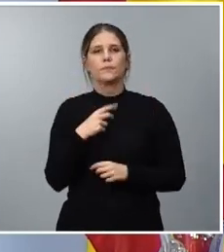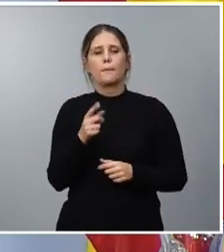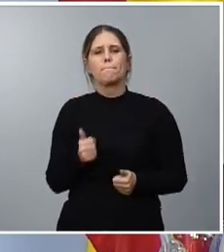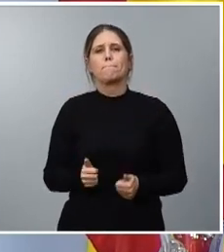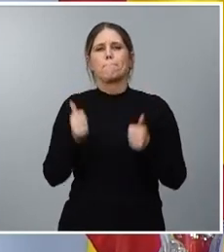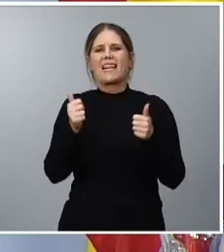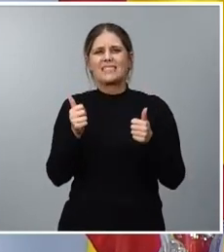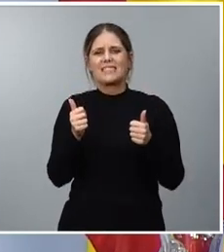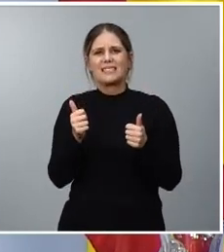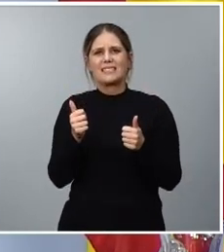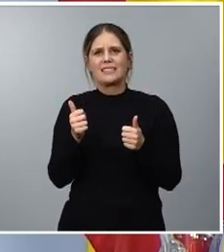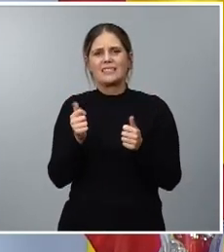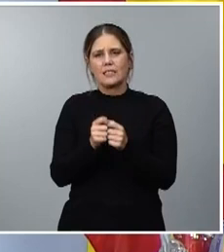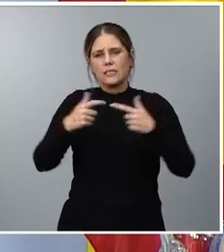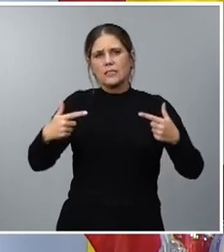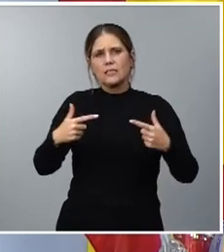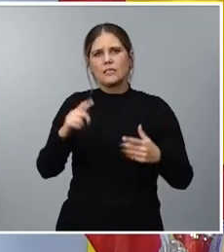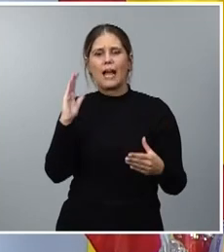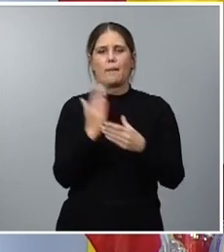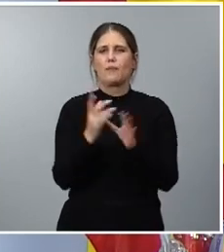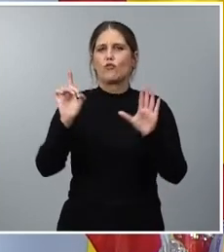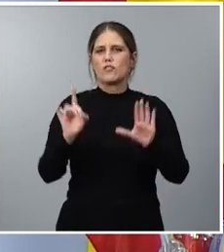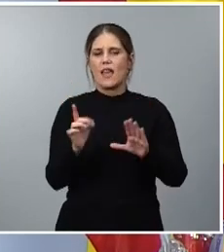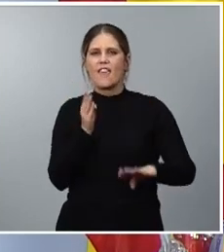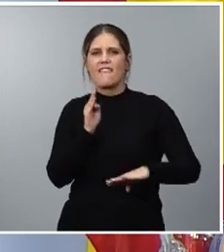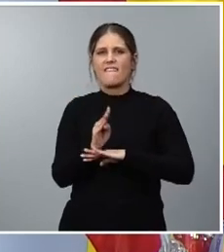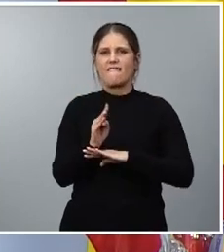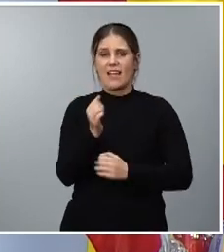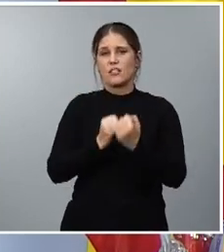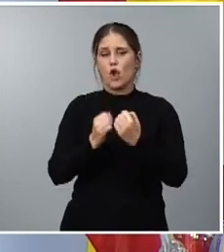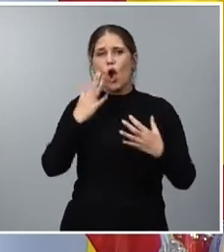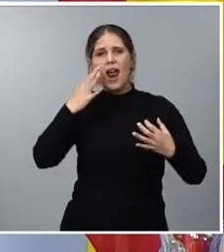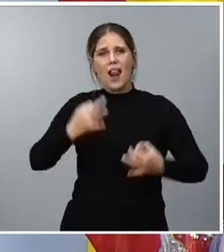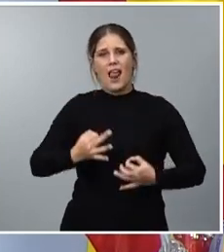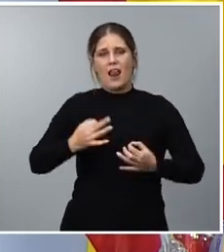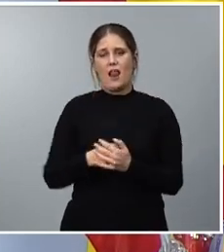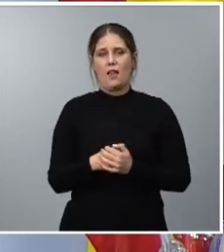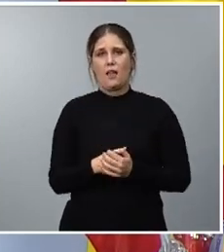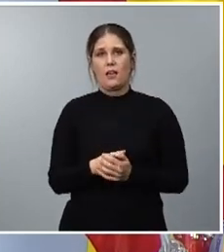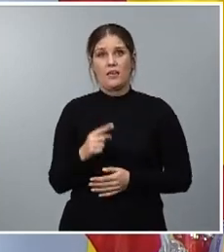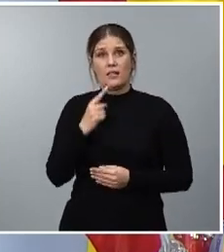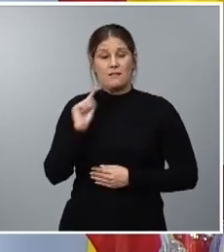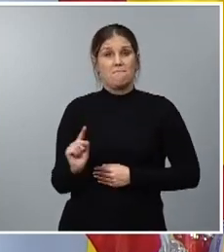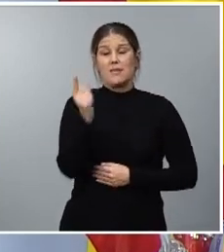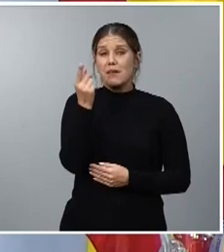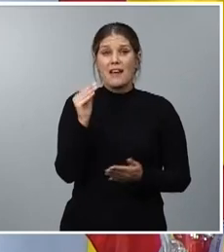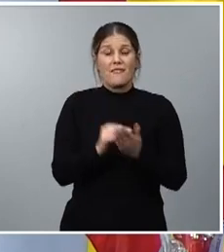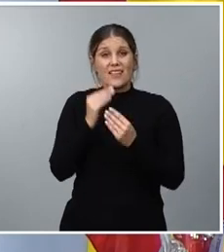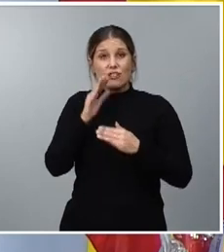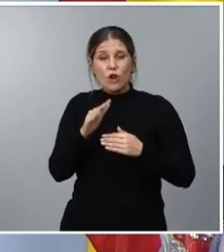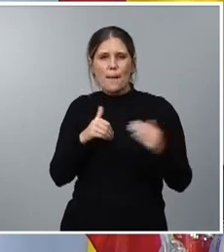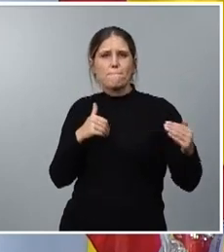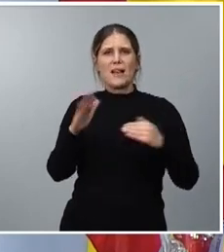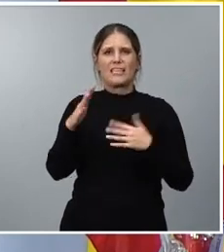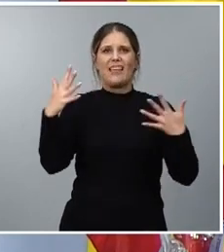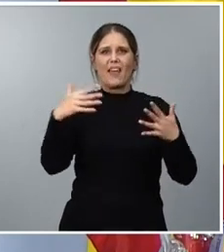incremento es el capítulo 6 de inversiones reales que por primera vez en la historia supera el umbral de los 10